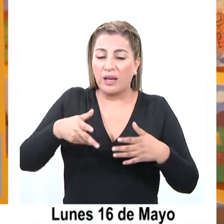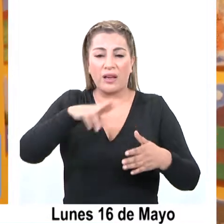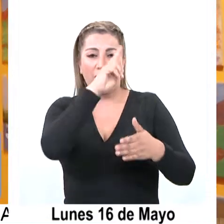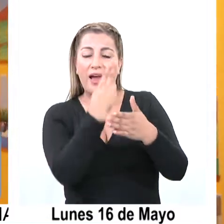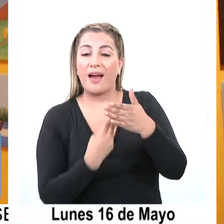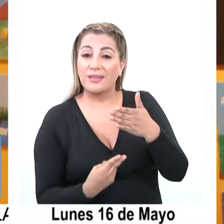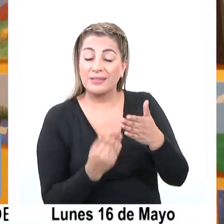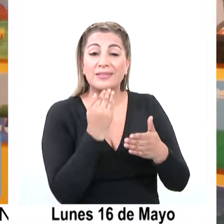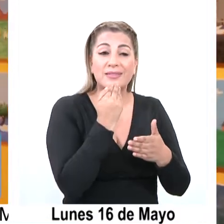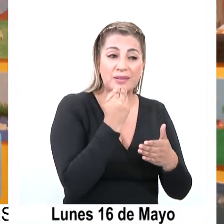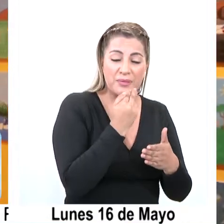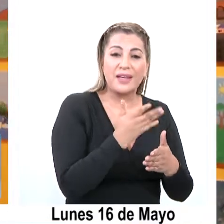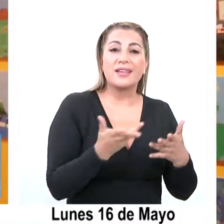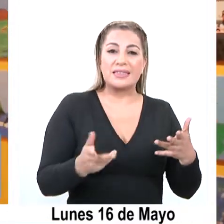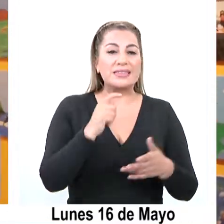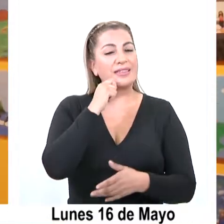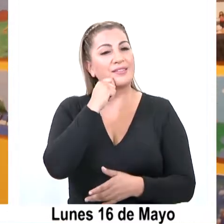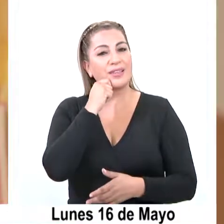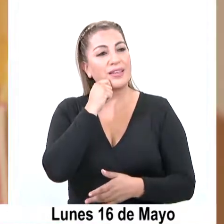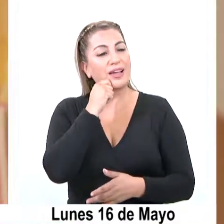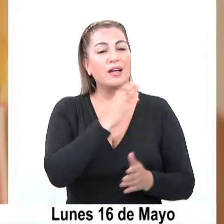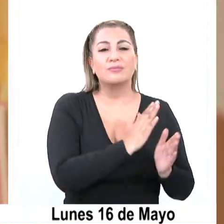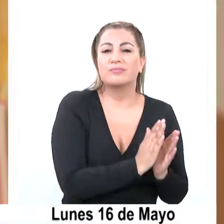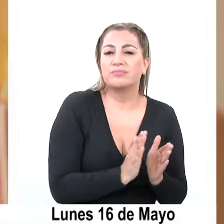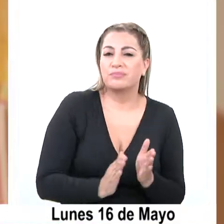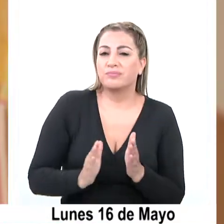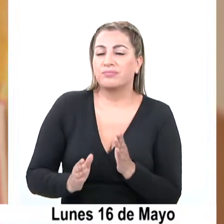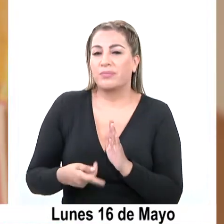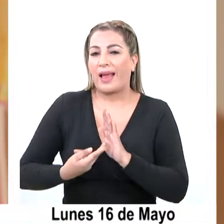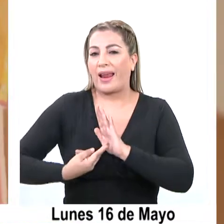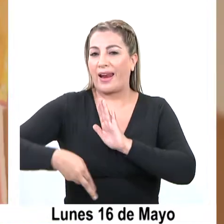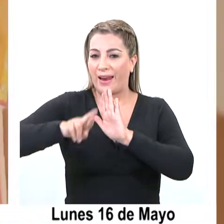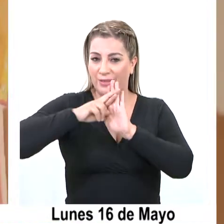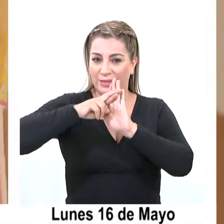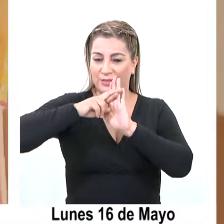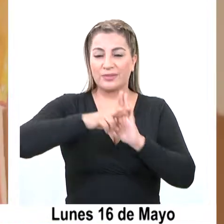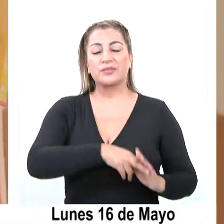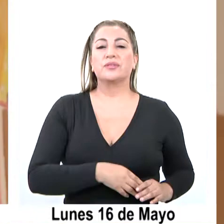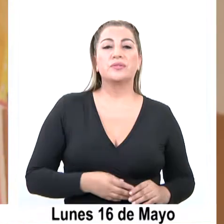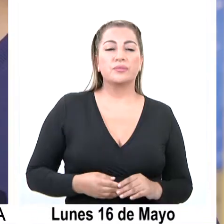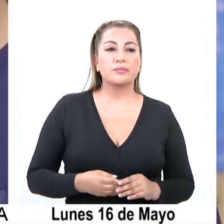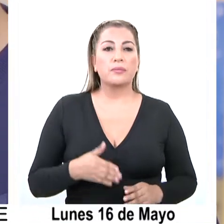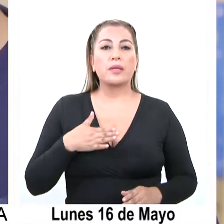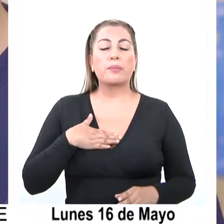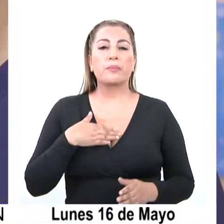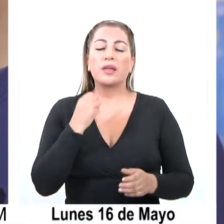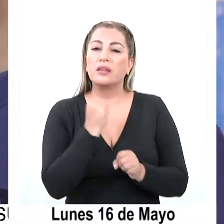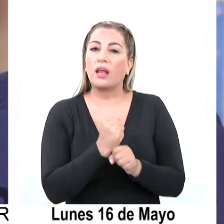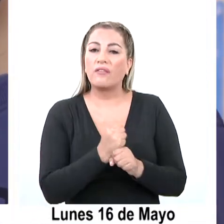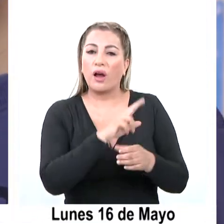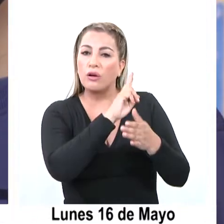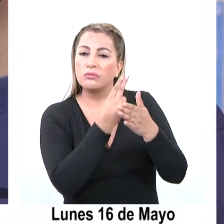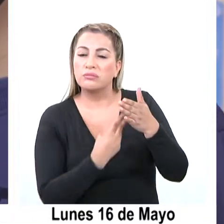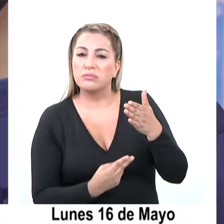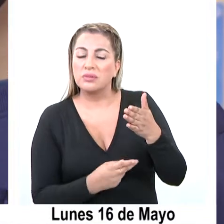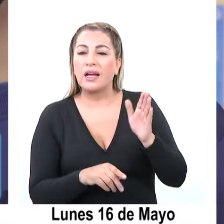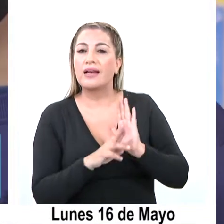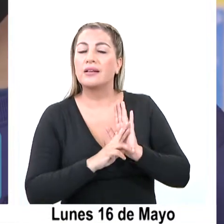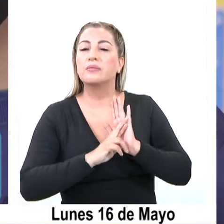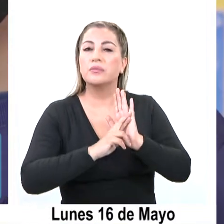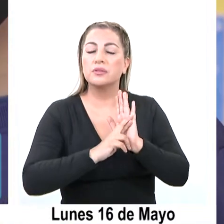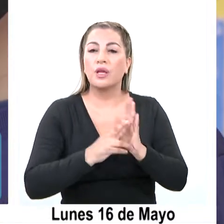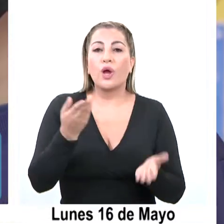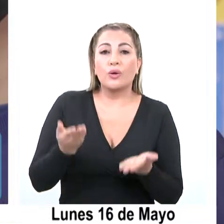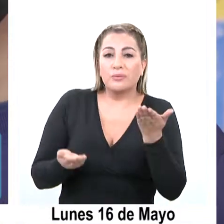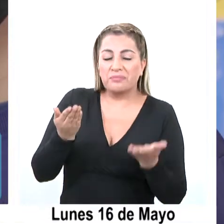que en paralelo son parte de su proceso de rehabilitación. Mi obra trata de representar o